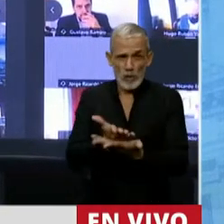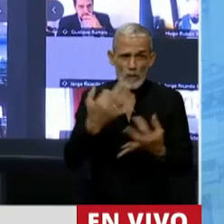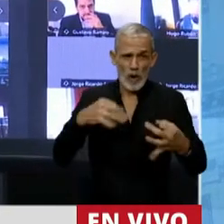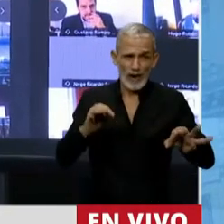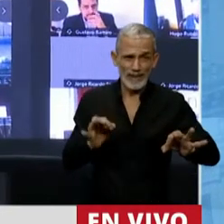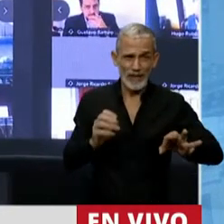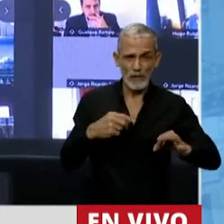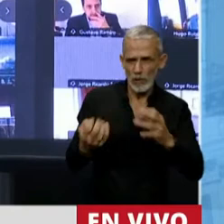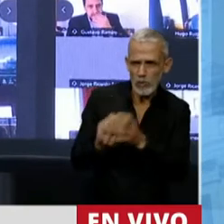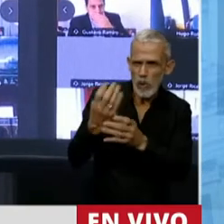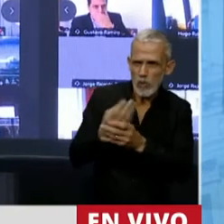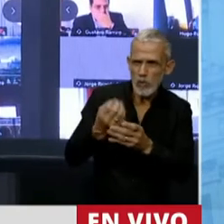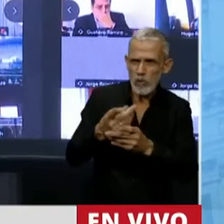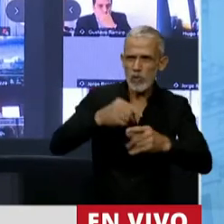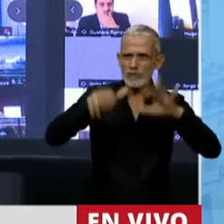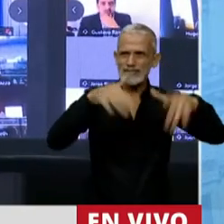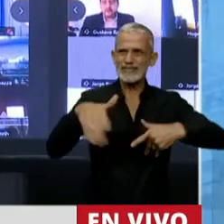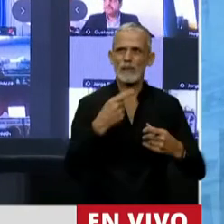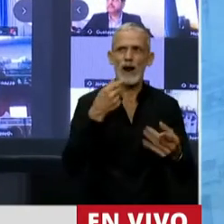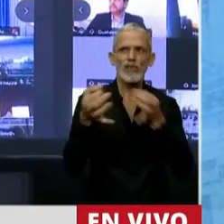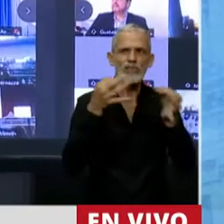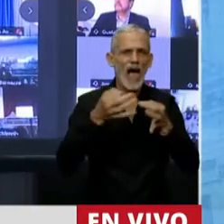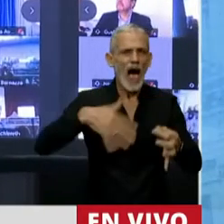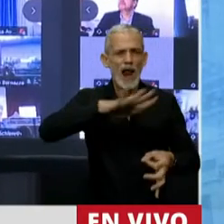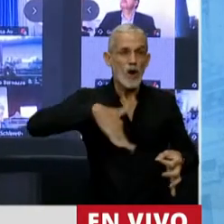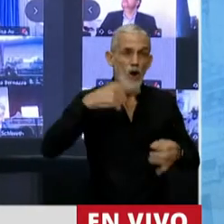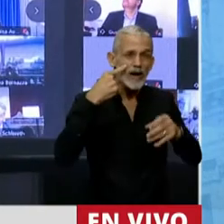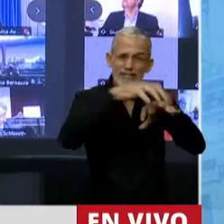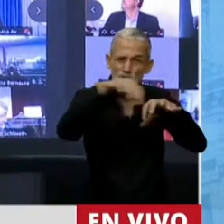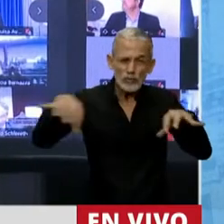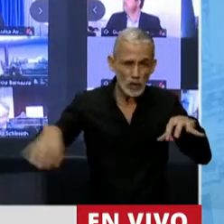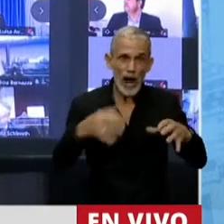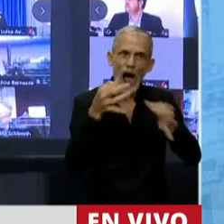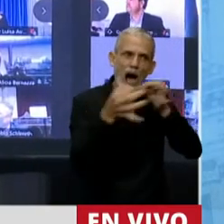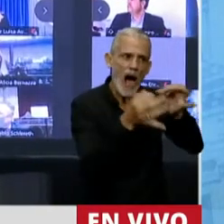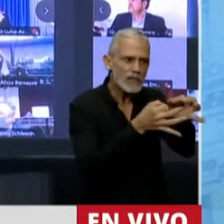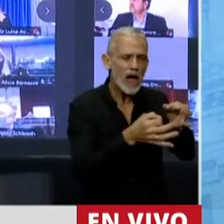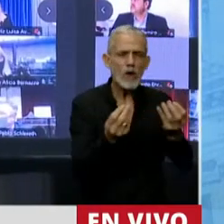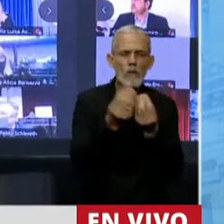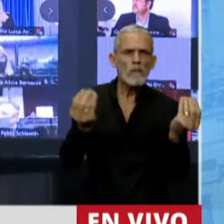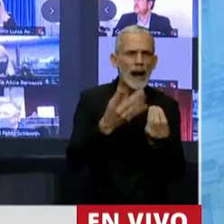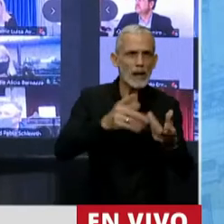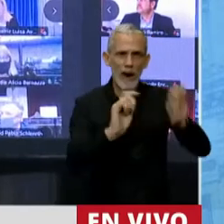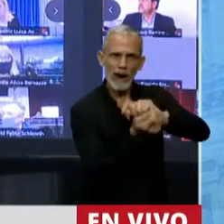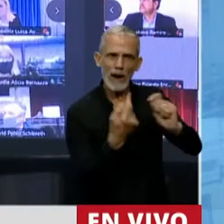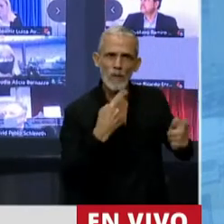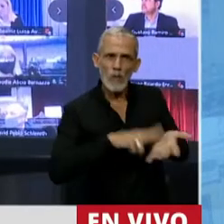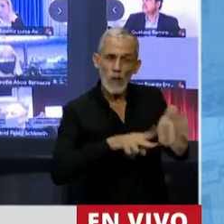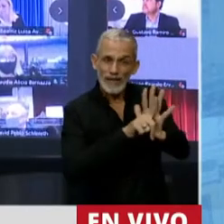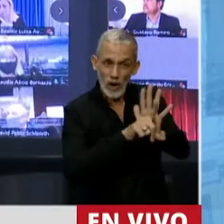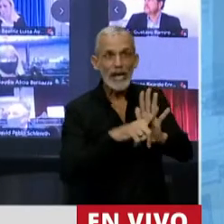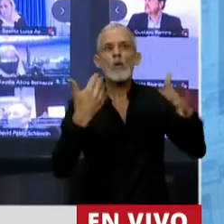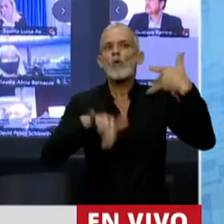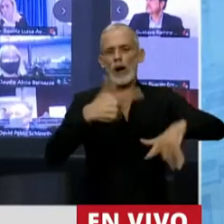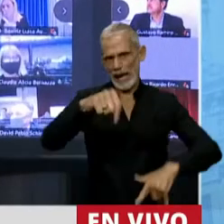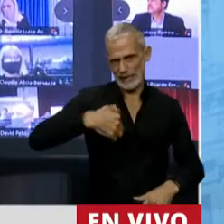Porque por generar y convocar a un diálogo institucional para llevar adelante una reforma tributaria urgente